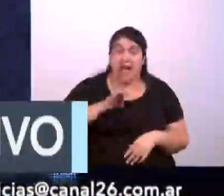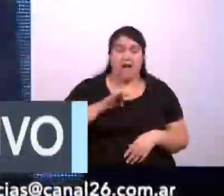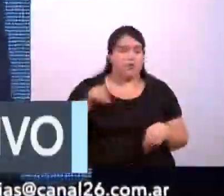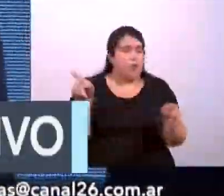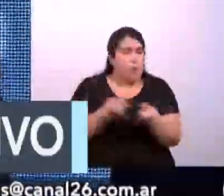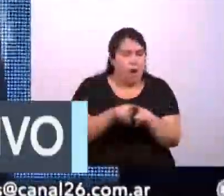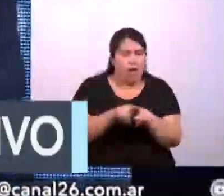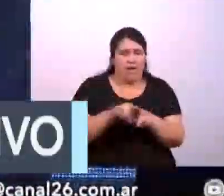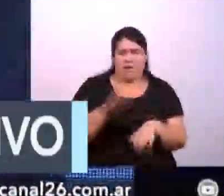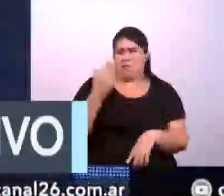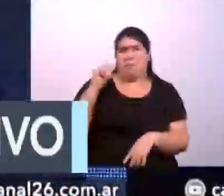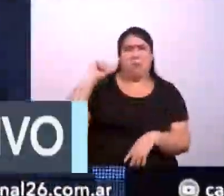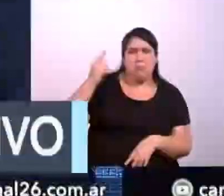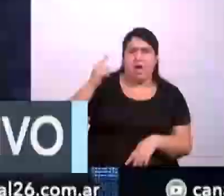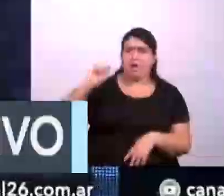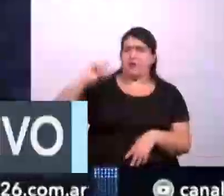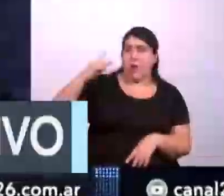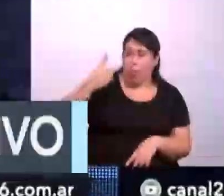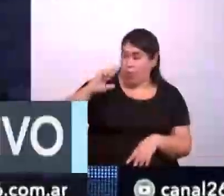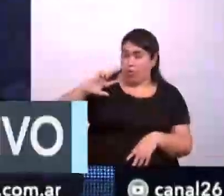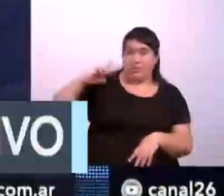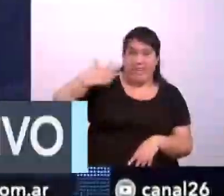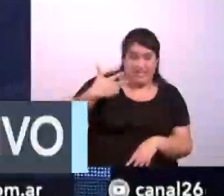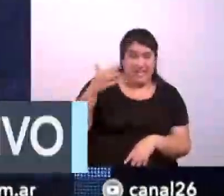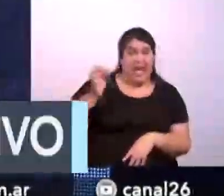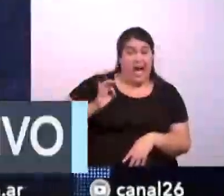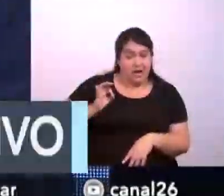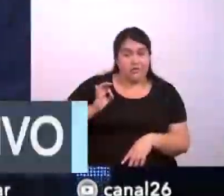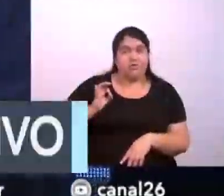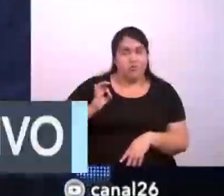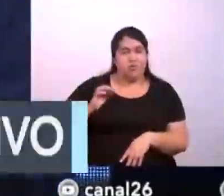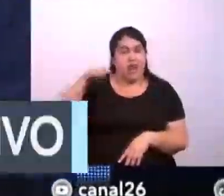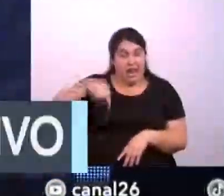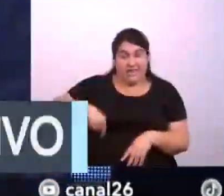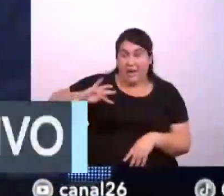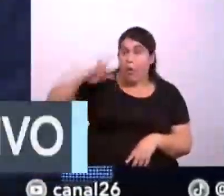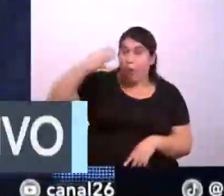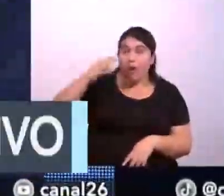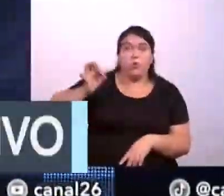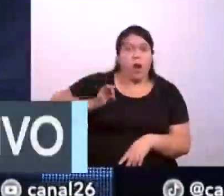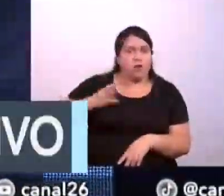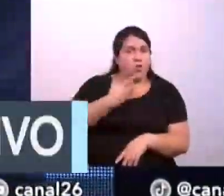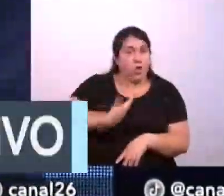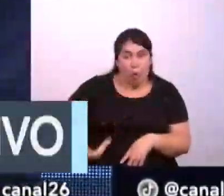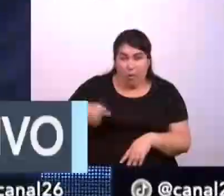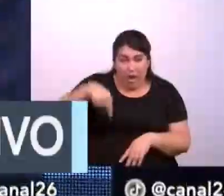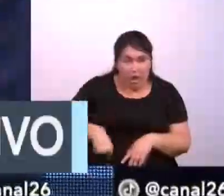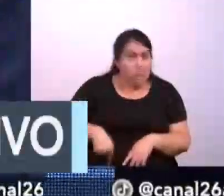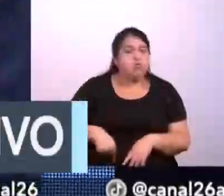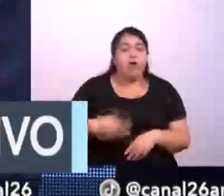al igual que el primer año, el segundo año, el tercer año, y este cuarto año de gobierno, las clases